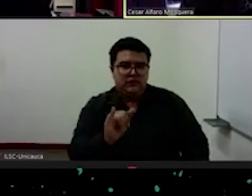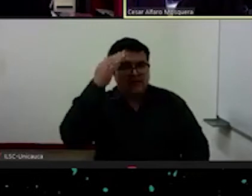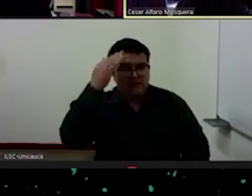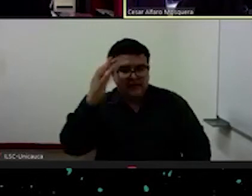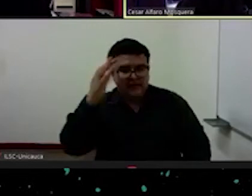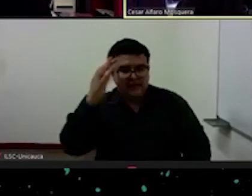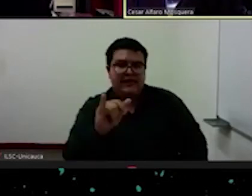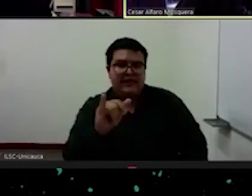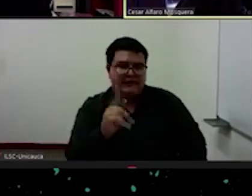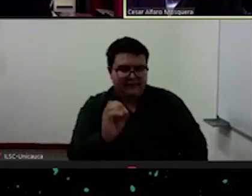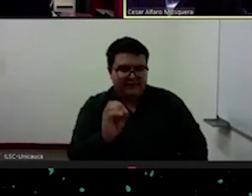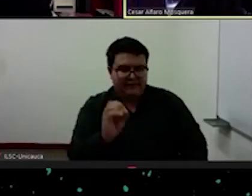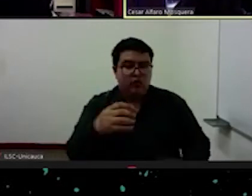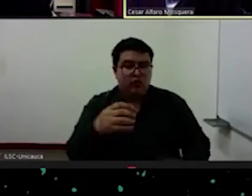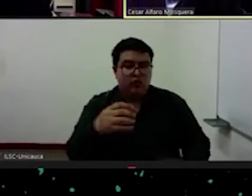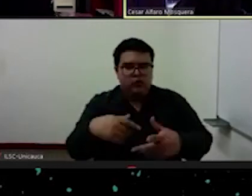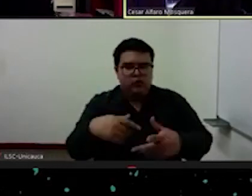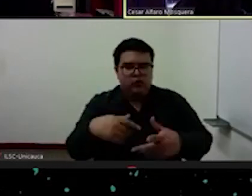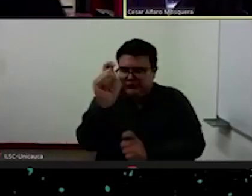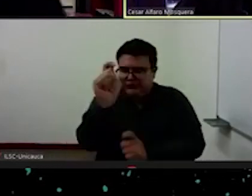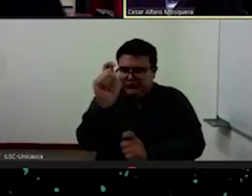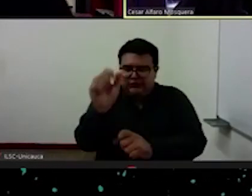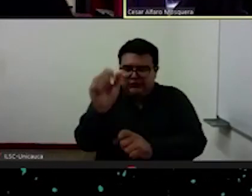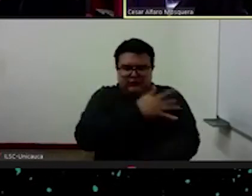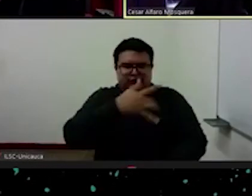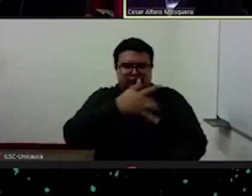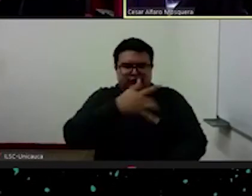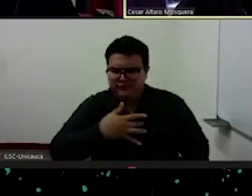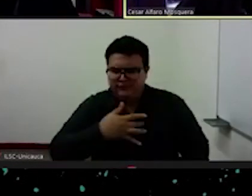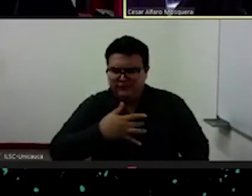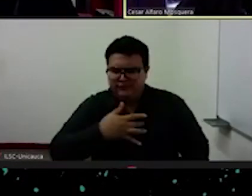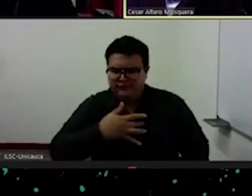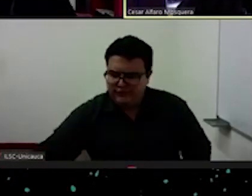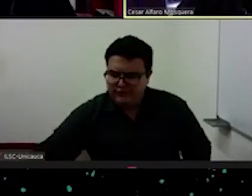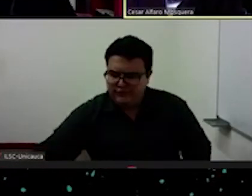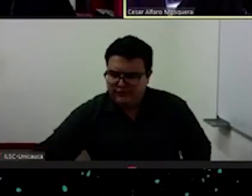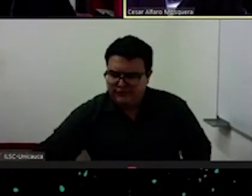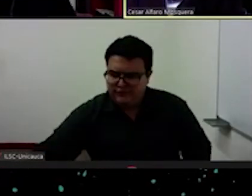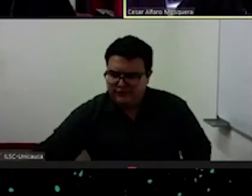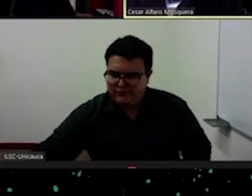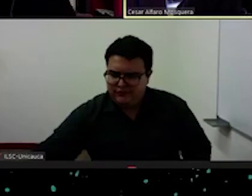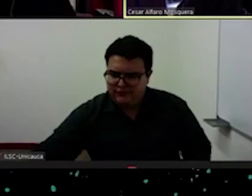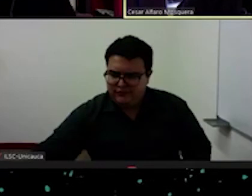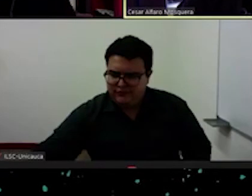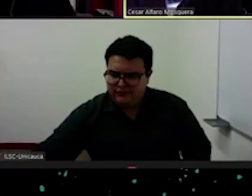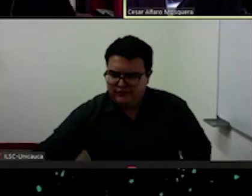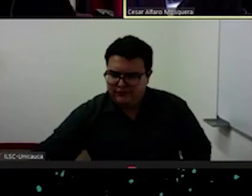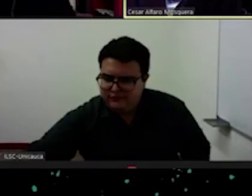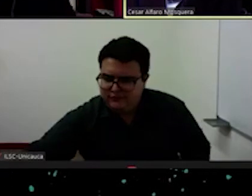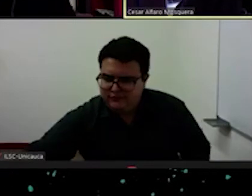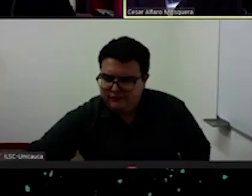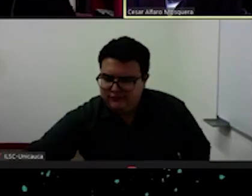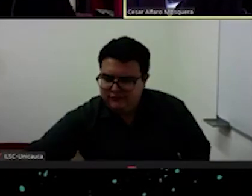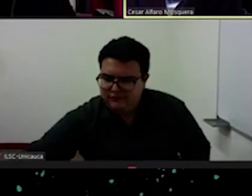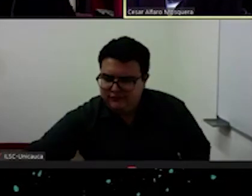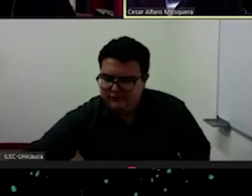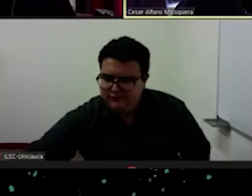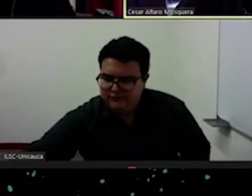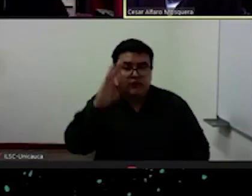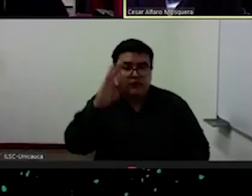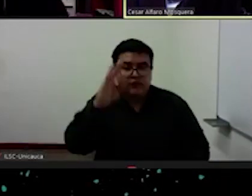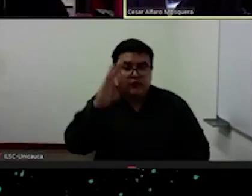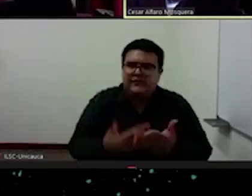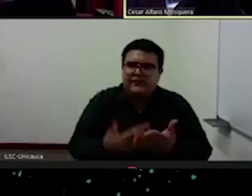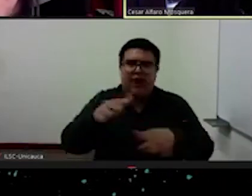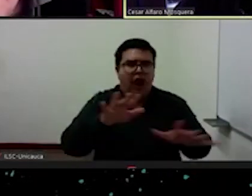Es un honor tenerlo con nosotros, profesor Berardi. Gracias por aceptar la participación en